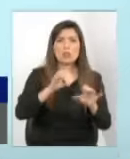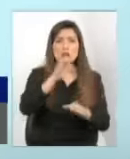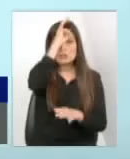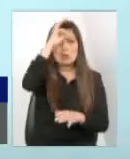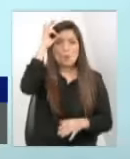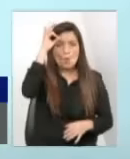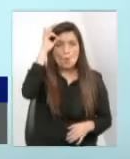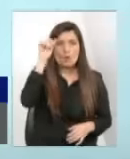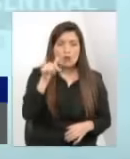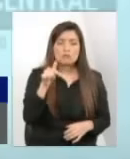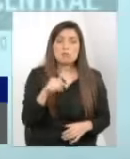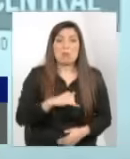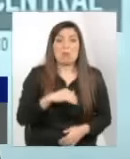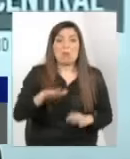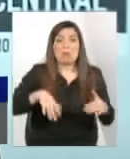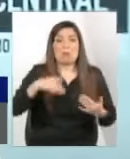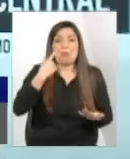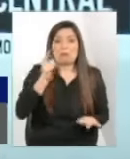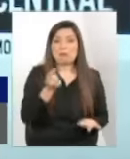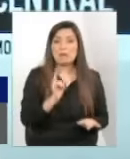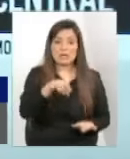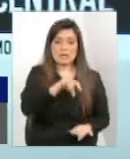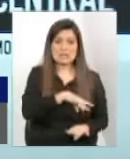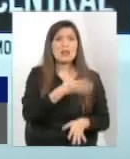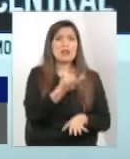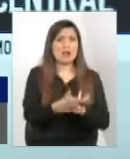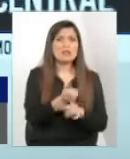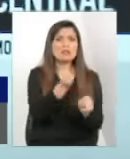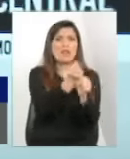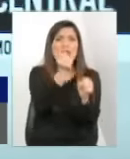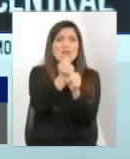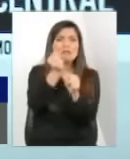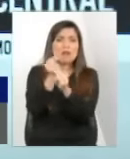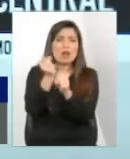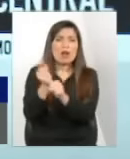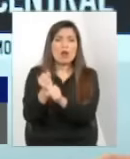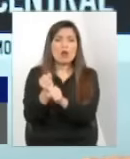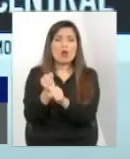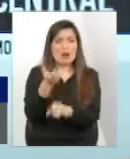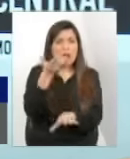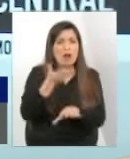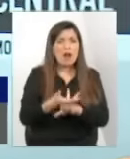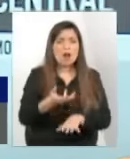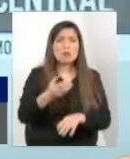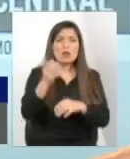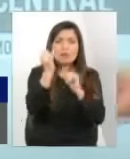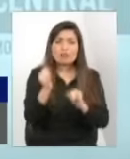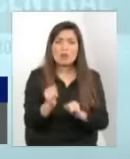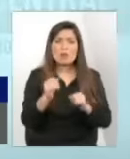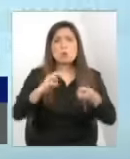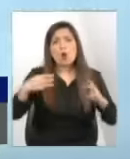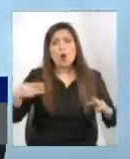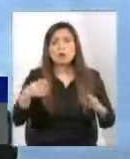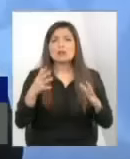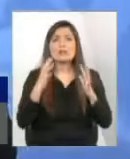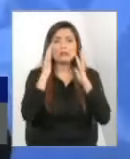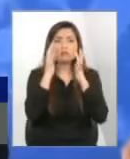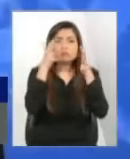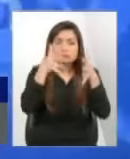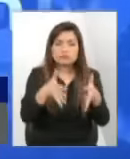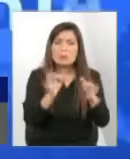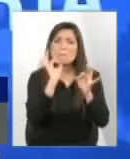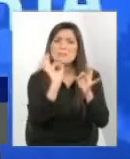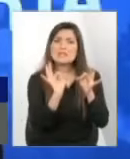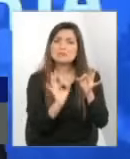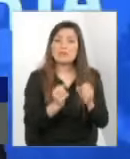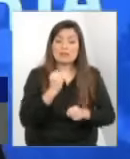por ejemplo? Quizás no tienen idea que en Chile tenemos una modalidad de trabajo muy pertinente para este tipo específico de trabajador, que es un trabajador que tiene